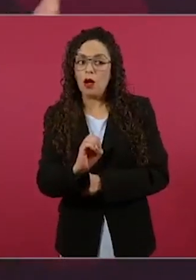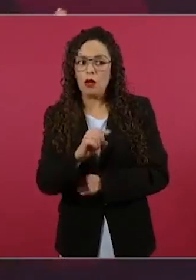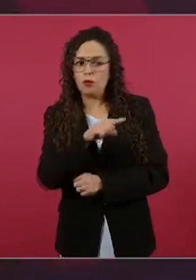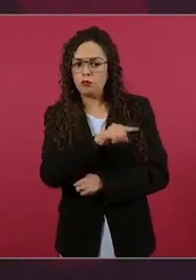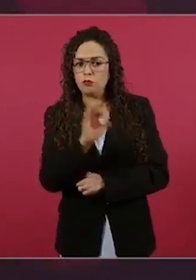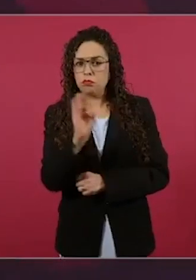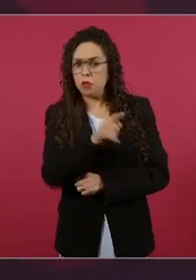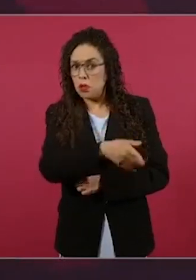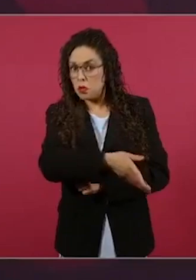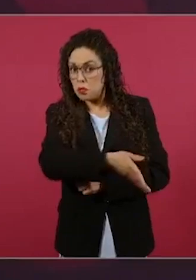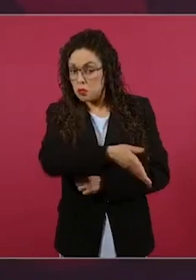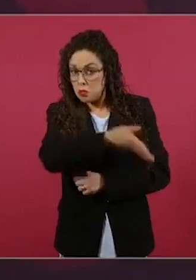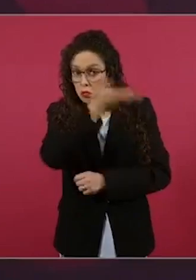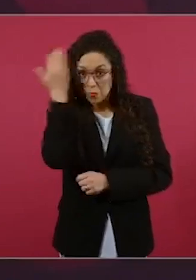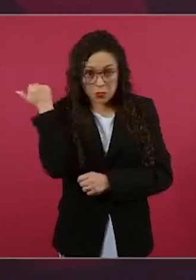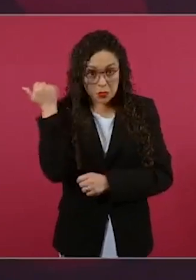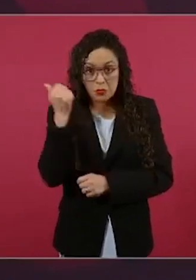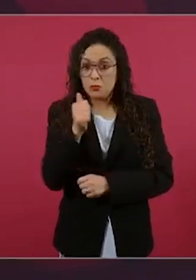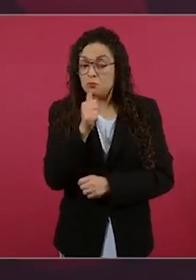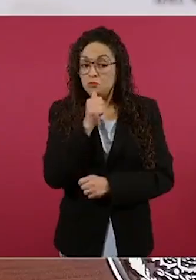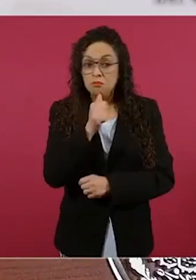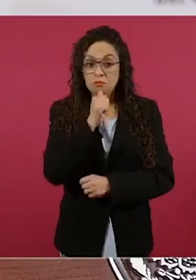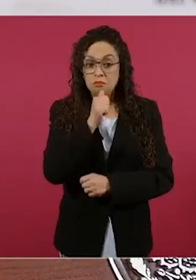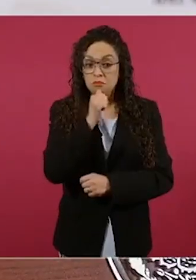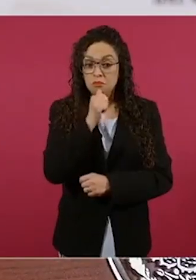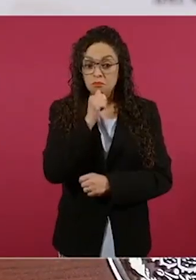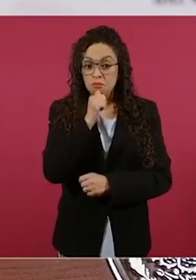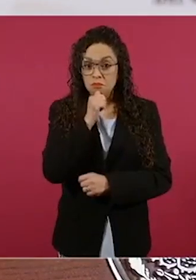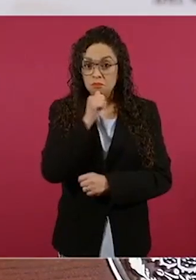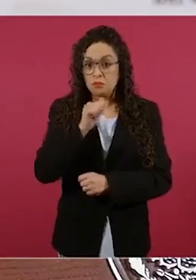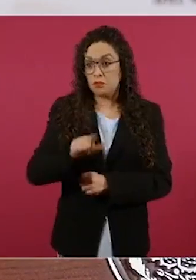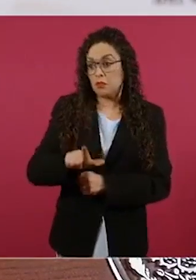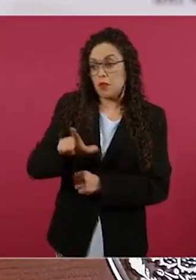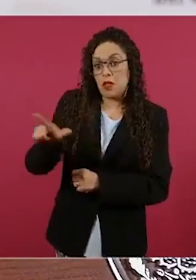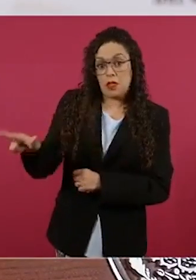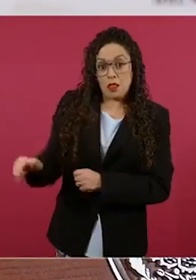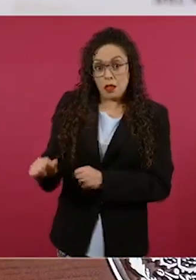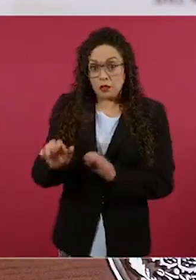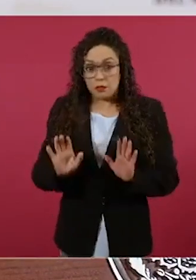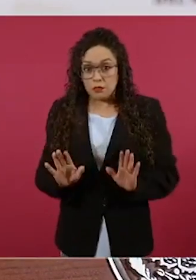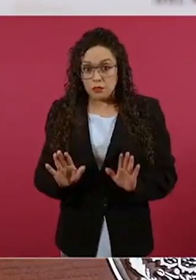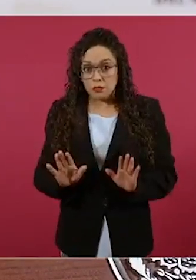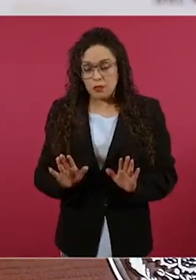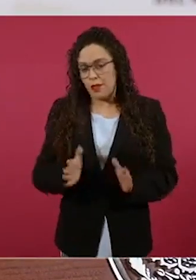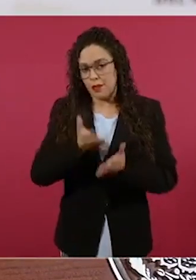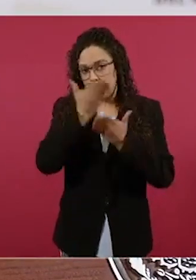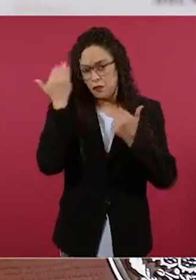pero es cosa de esperarnos.